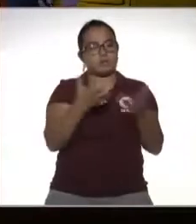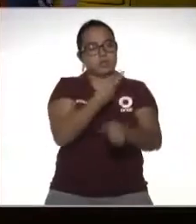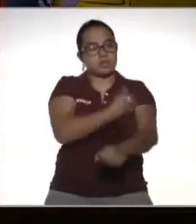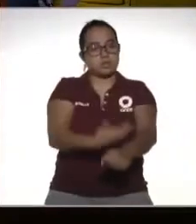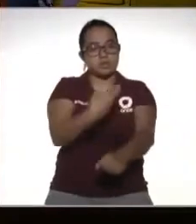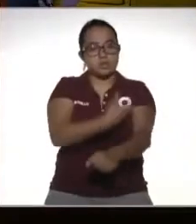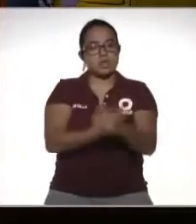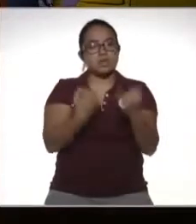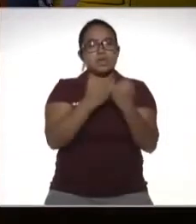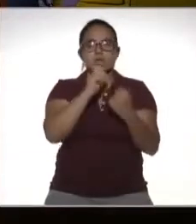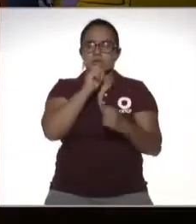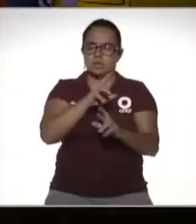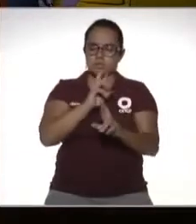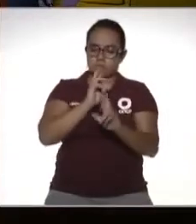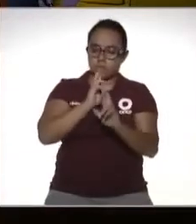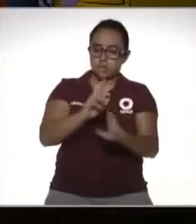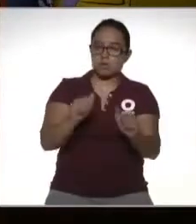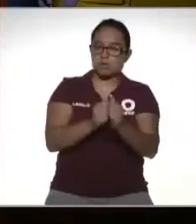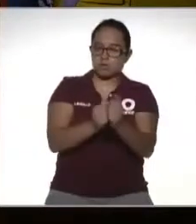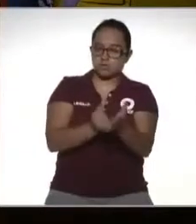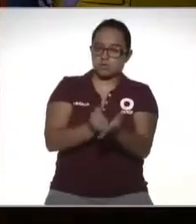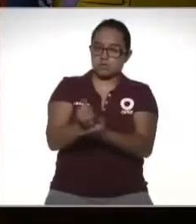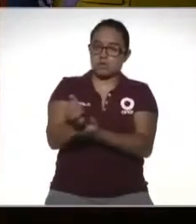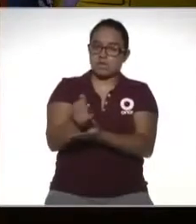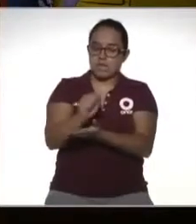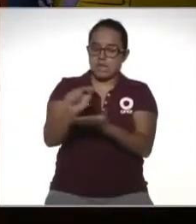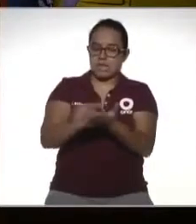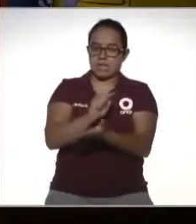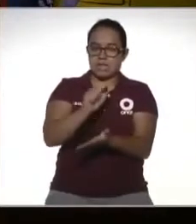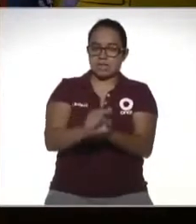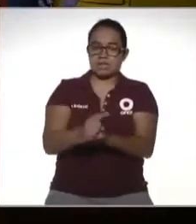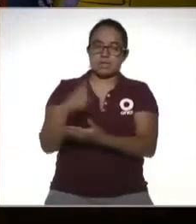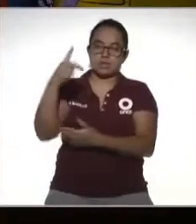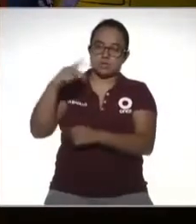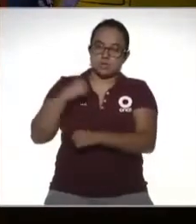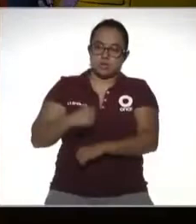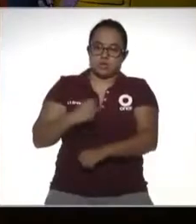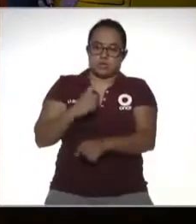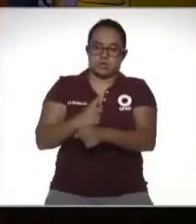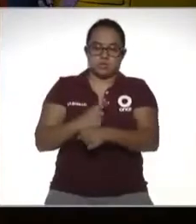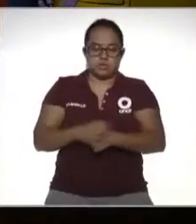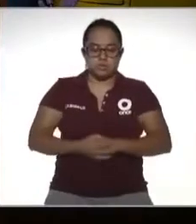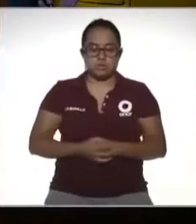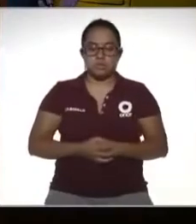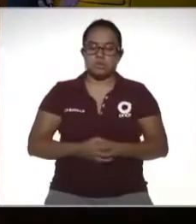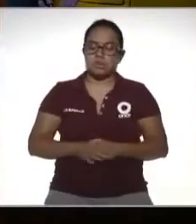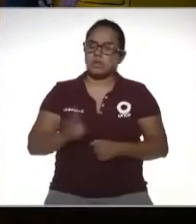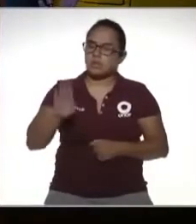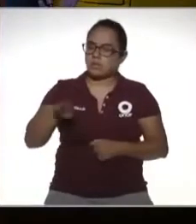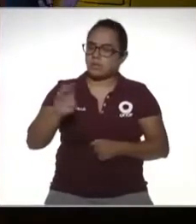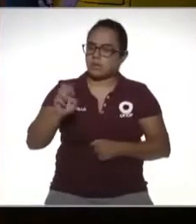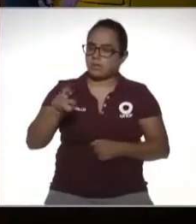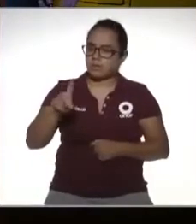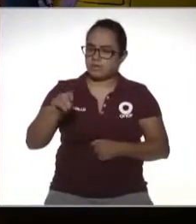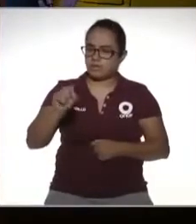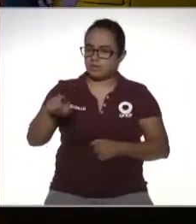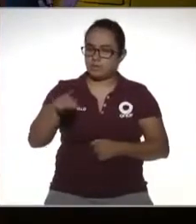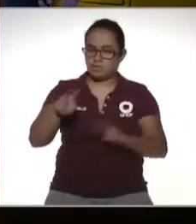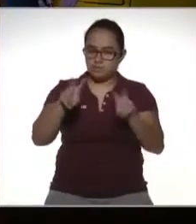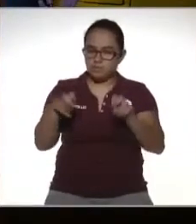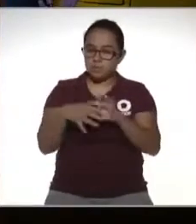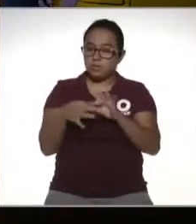recibir respuestas oficialmente con validez legal por parte de la autoridad Bernardo y justo sobre este tema nos